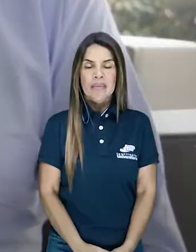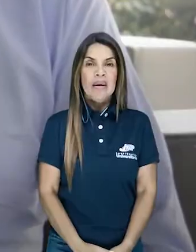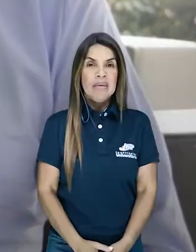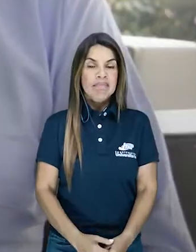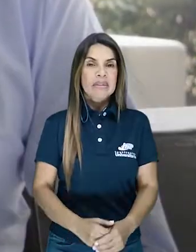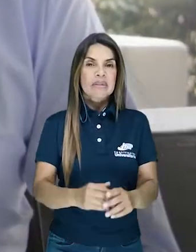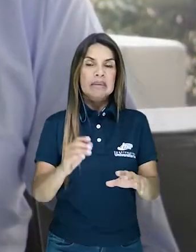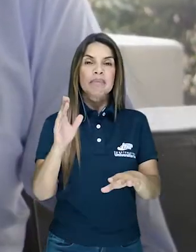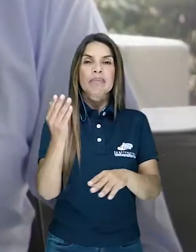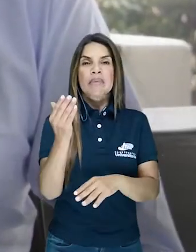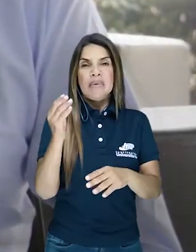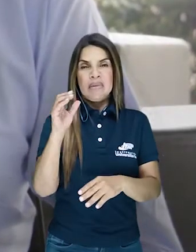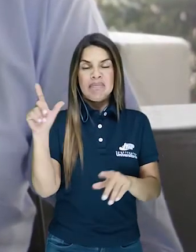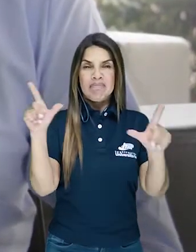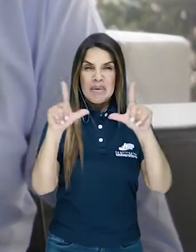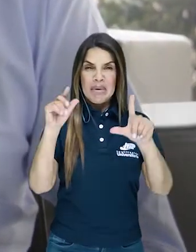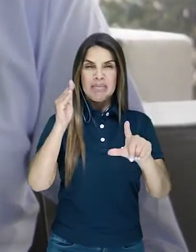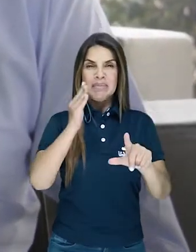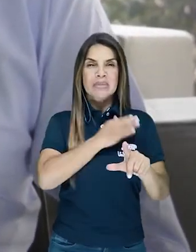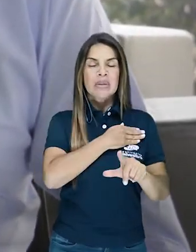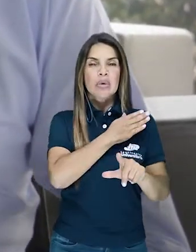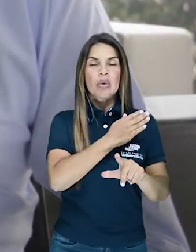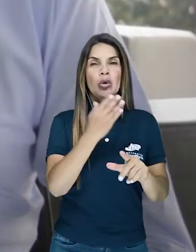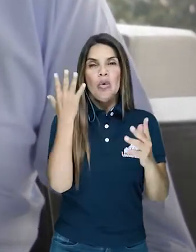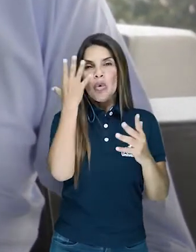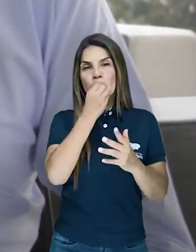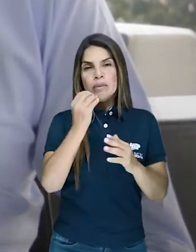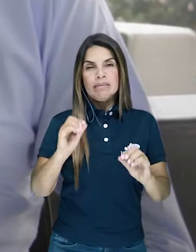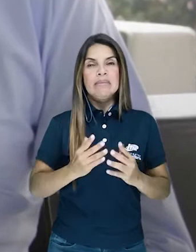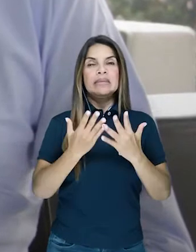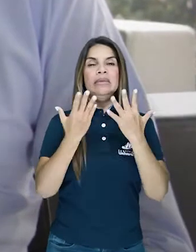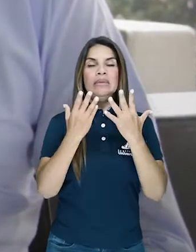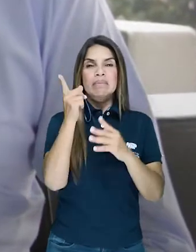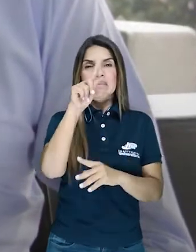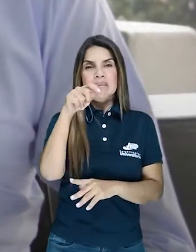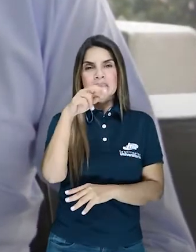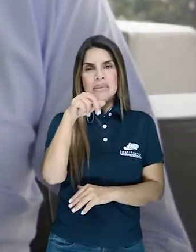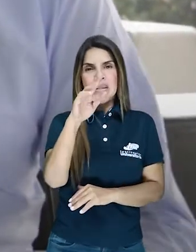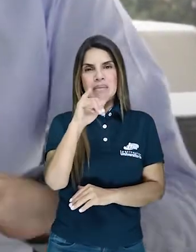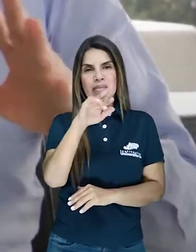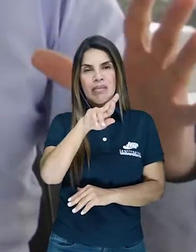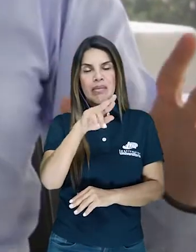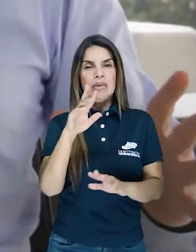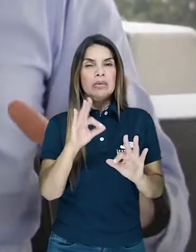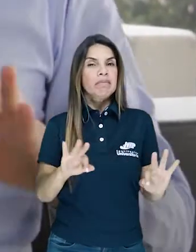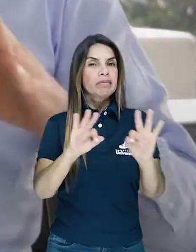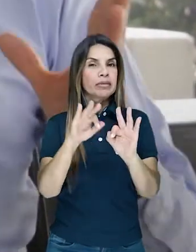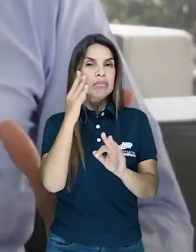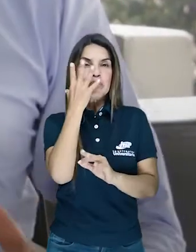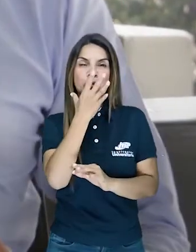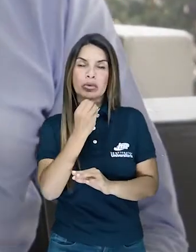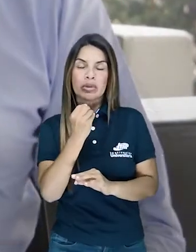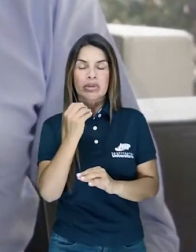Sentir definitivamente es una experiencia muy bella que se realizó en Teleantioquia. Tiene varios elementos